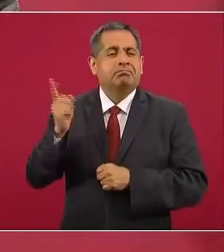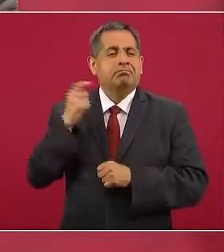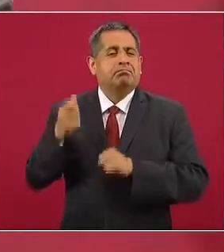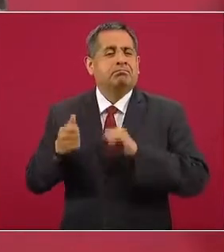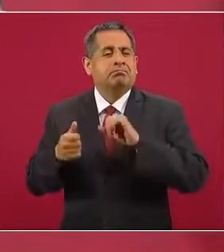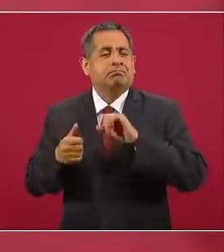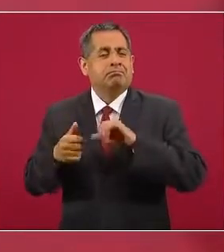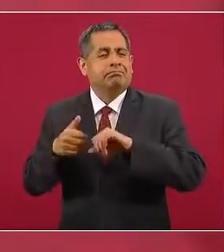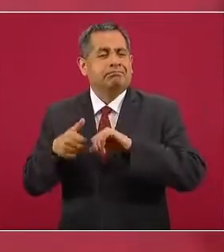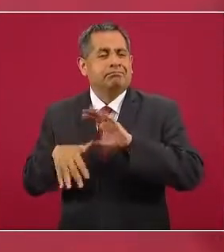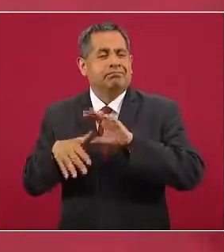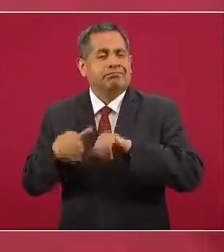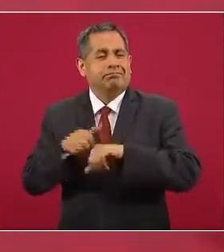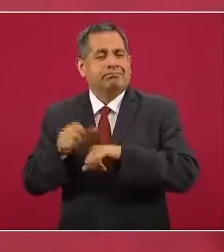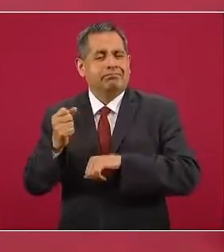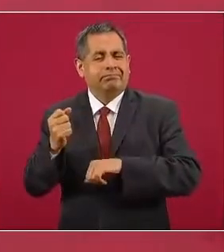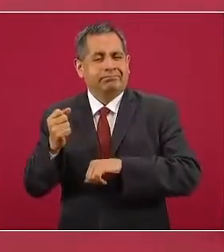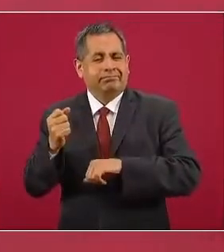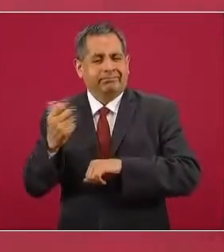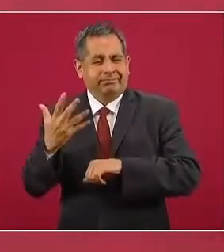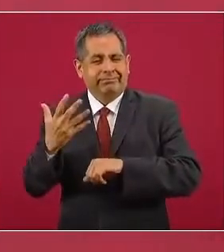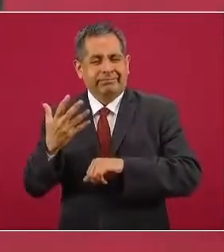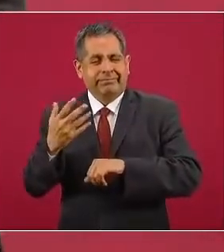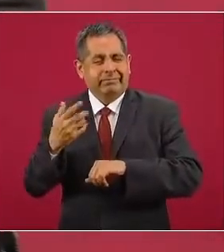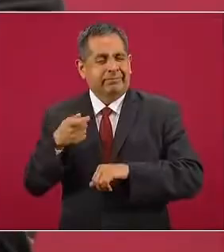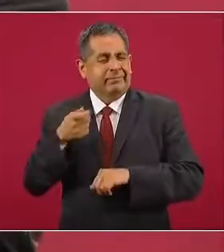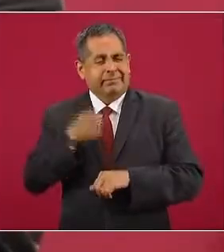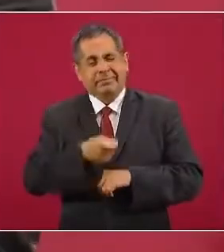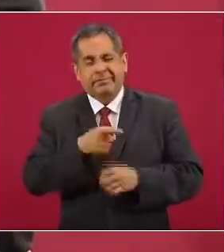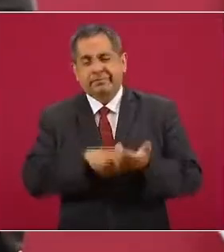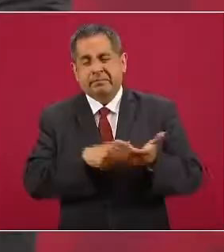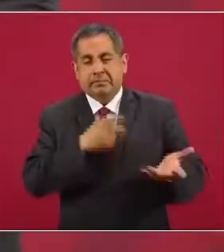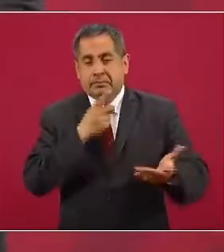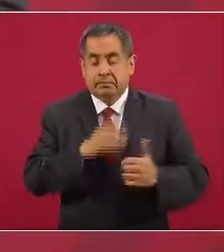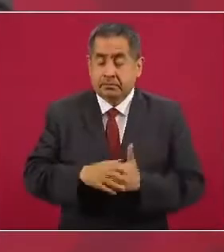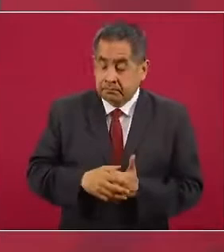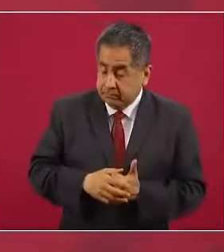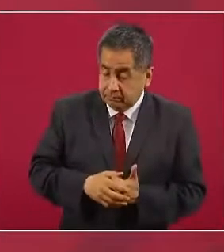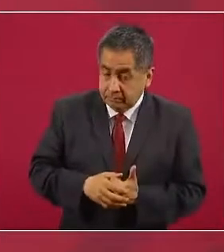Yo recuerdo, bueno, en el Congreso,